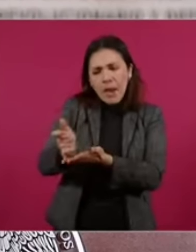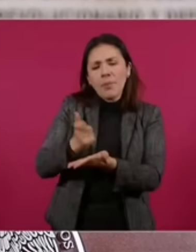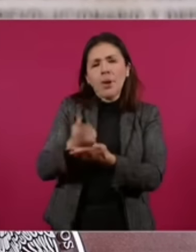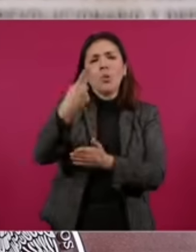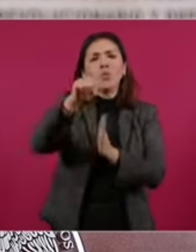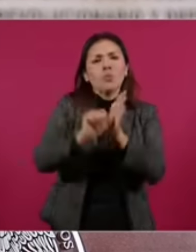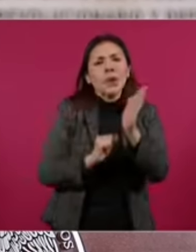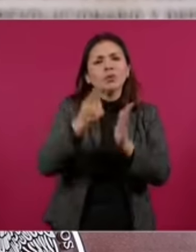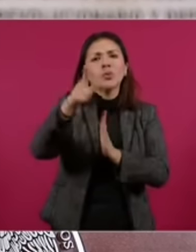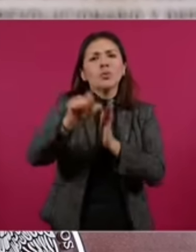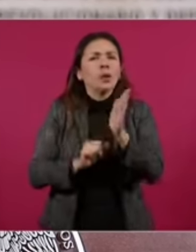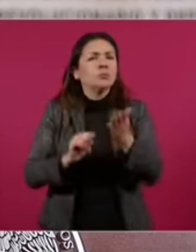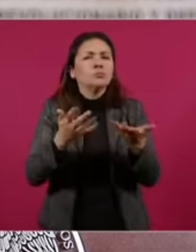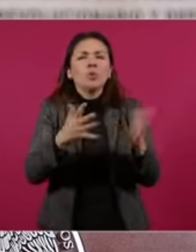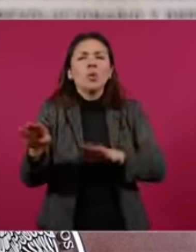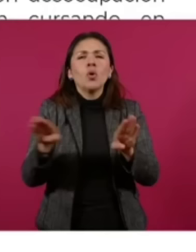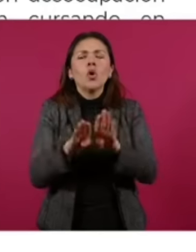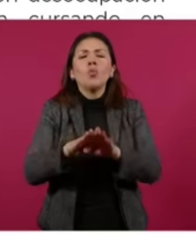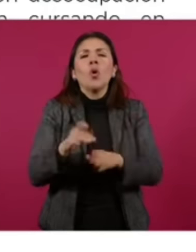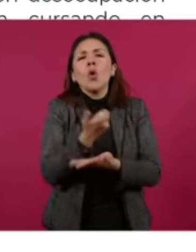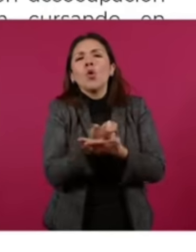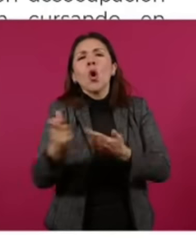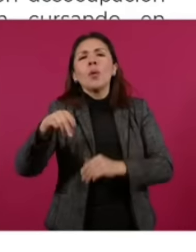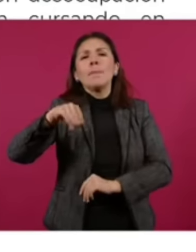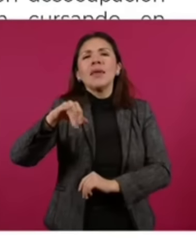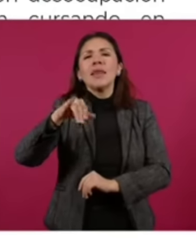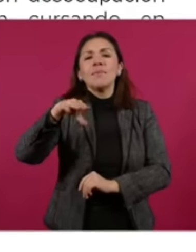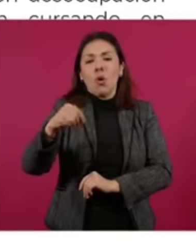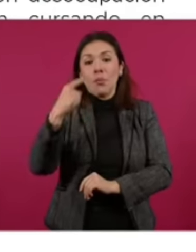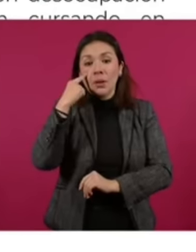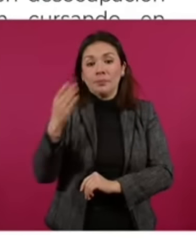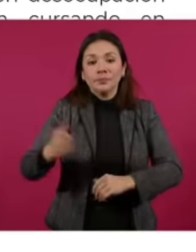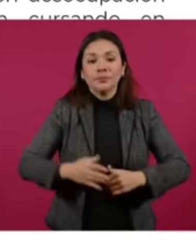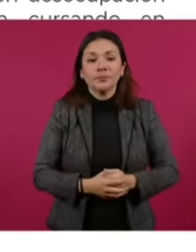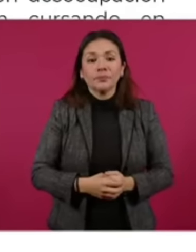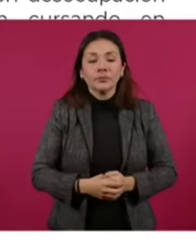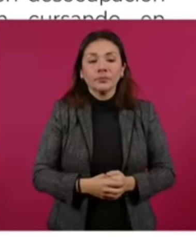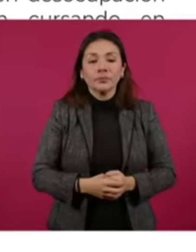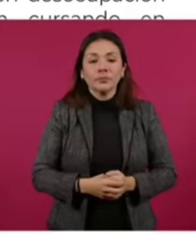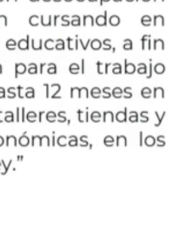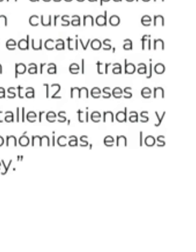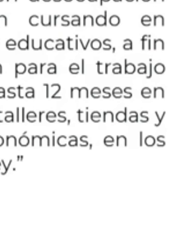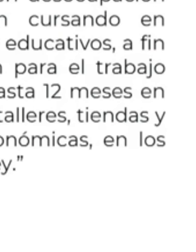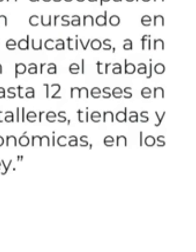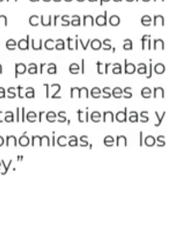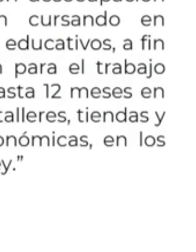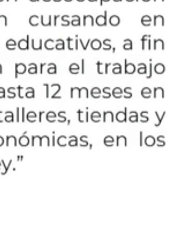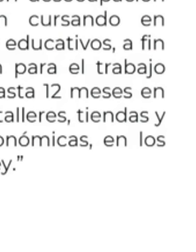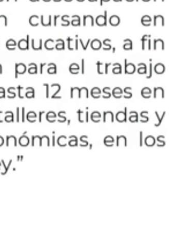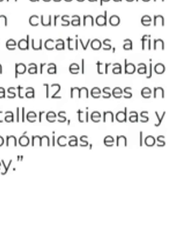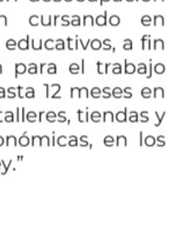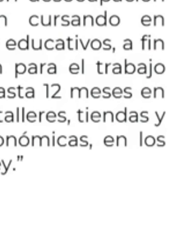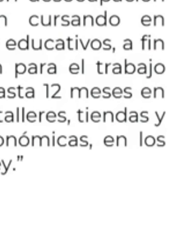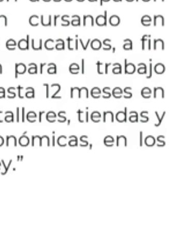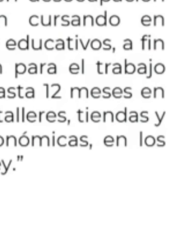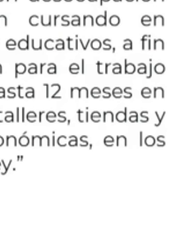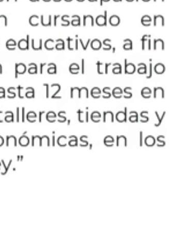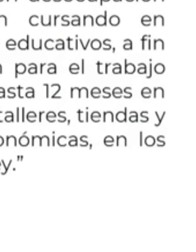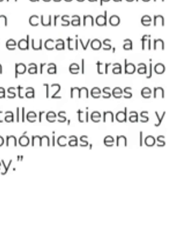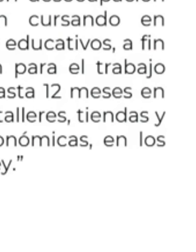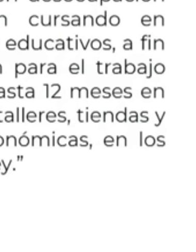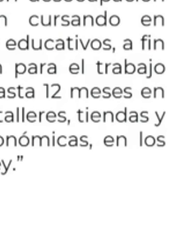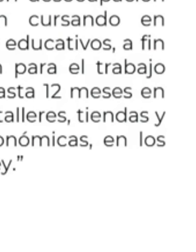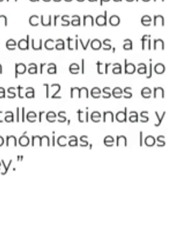mensual equivalente al menos a un salario mínimo general vigente a los jóvenes entre 18 y 29 años que se